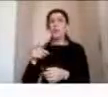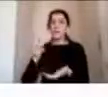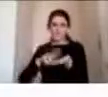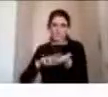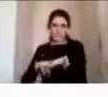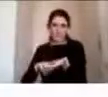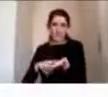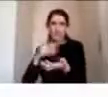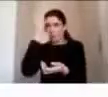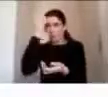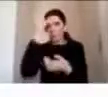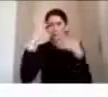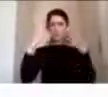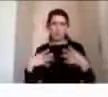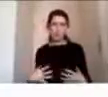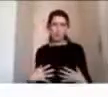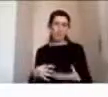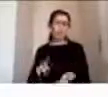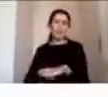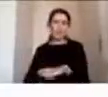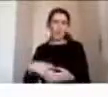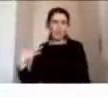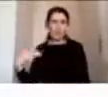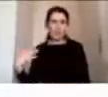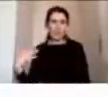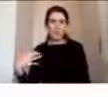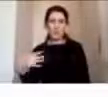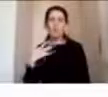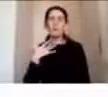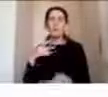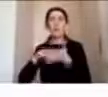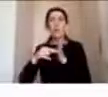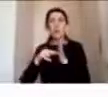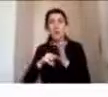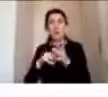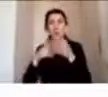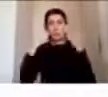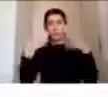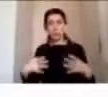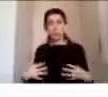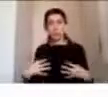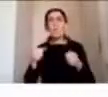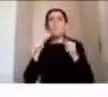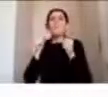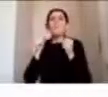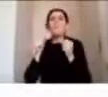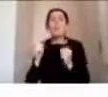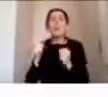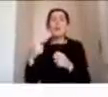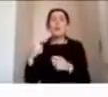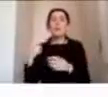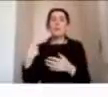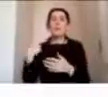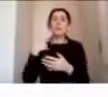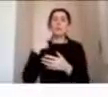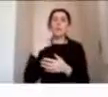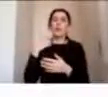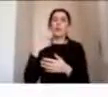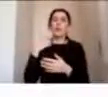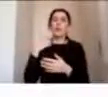legítima ya que claramente las dificultades motoras van a tener o podrían tener un alto impacto creo que es nuestro rol como